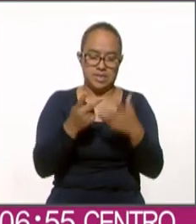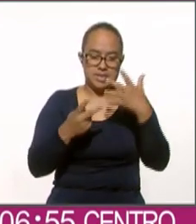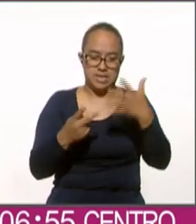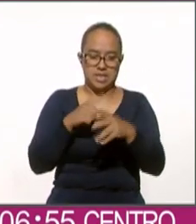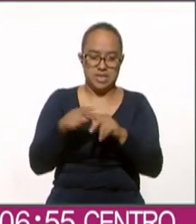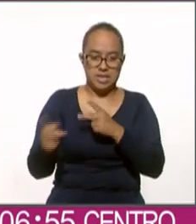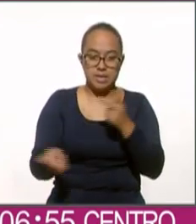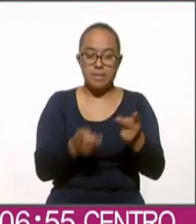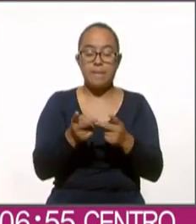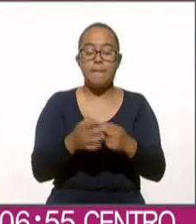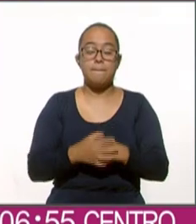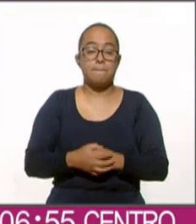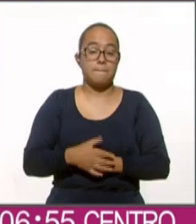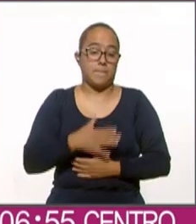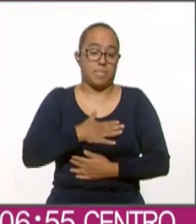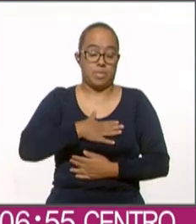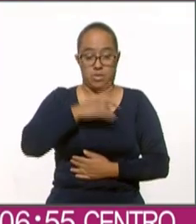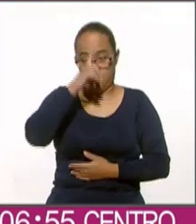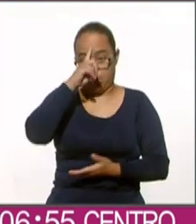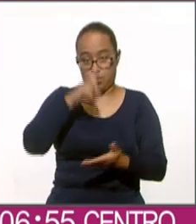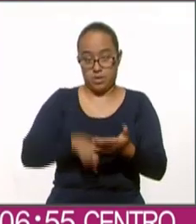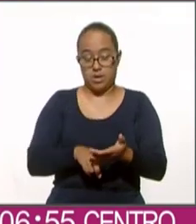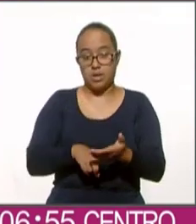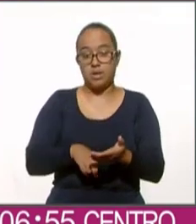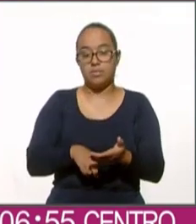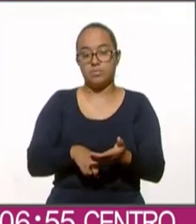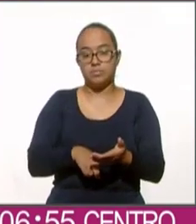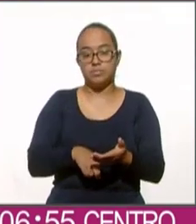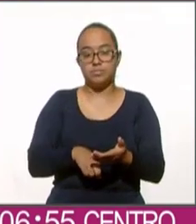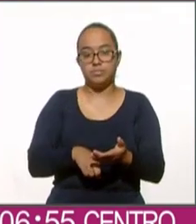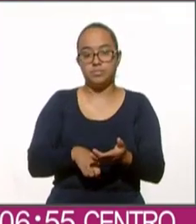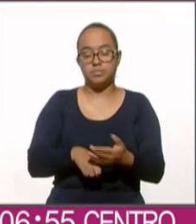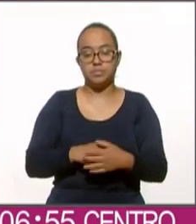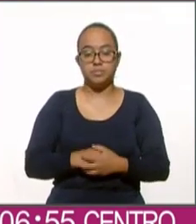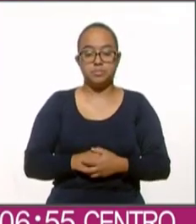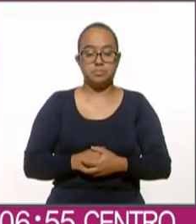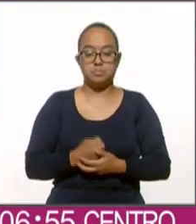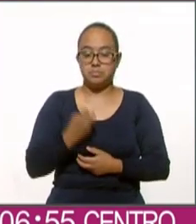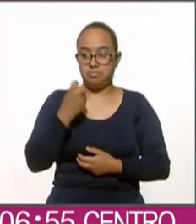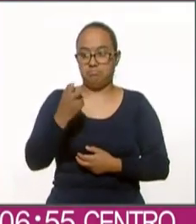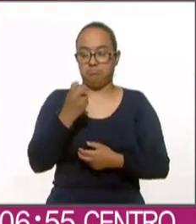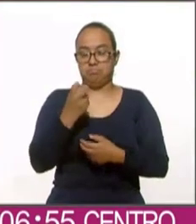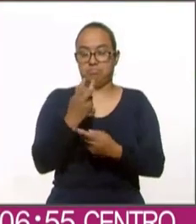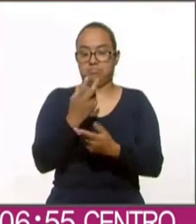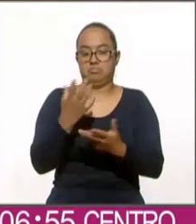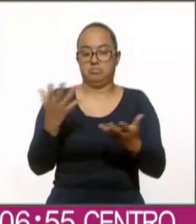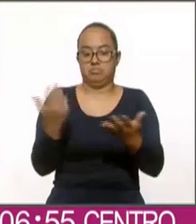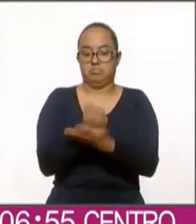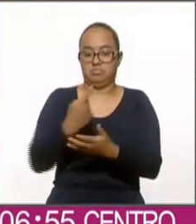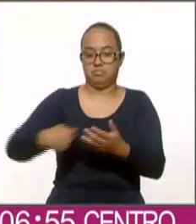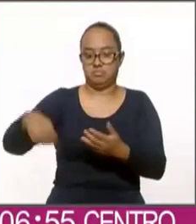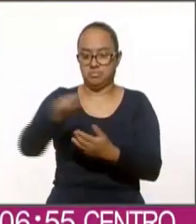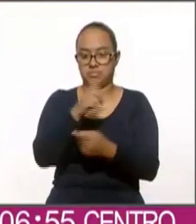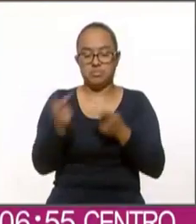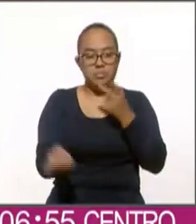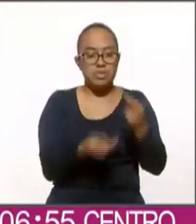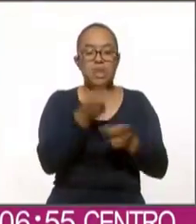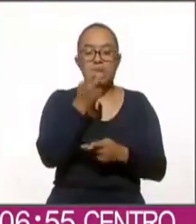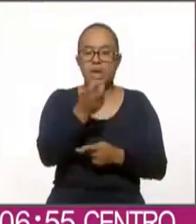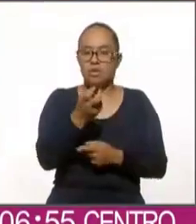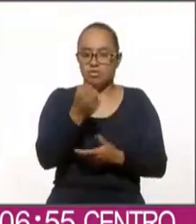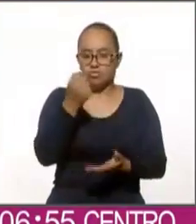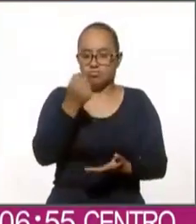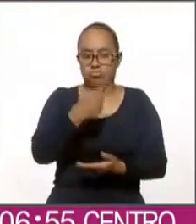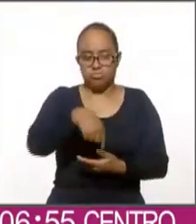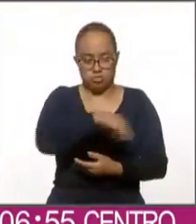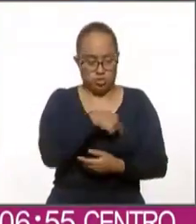entonces yo creo que es una gran pues una gran victoria para el gremio una forma de validar que lo que